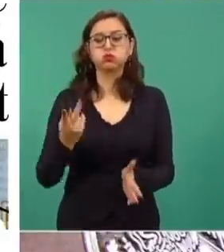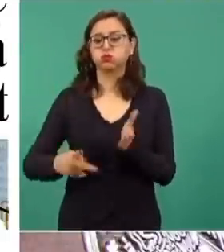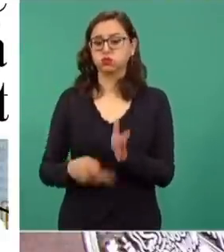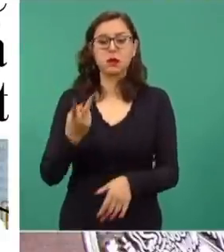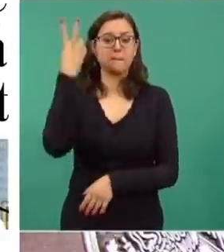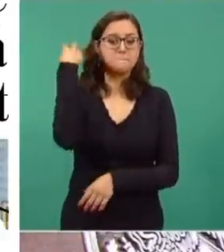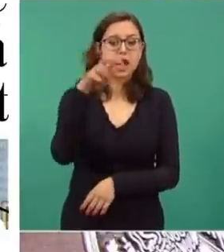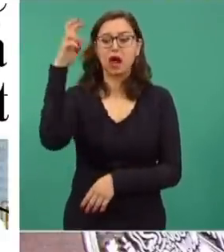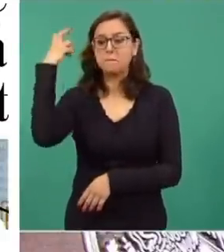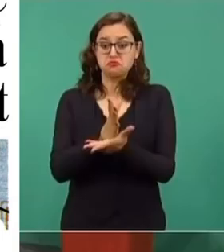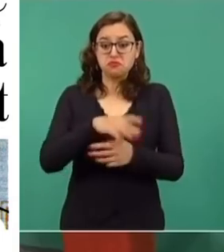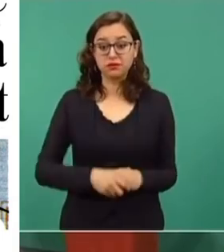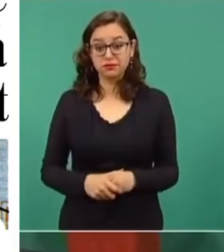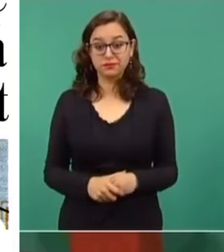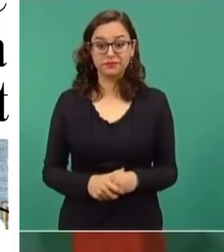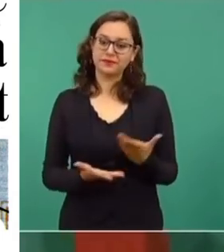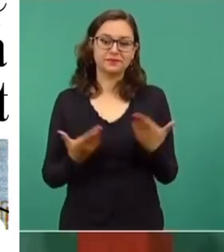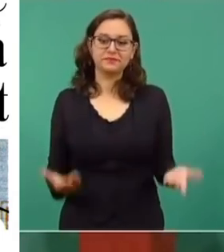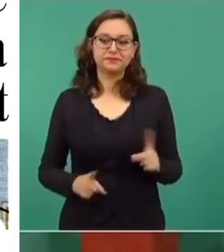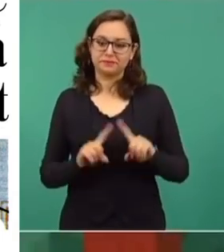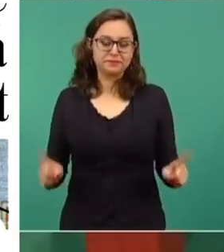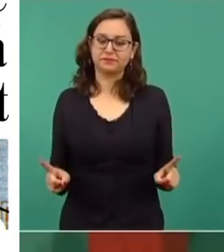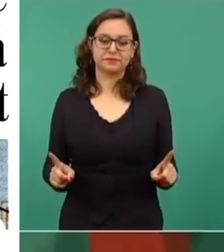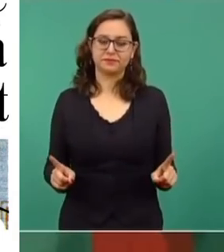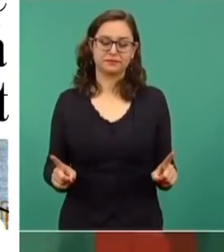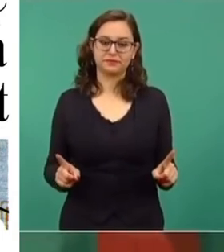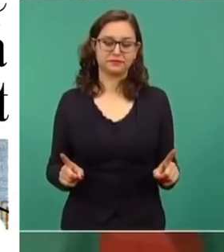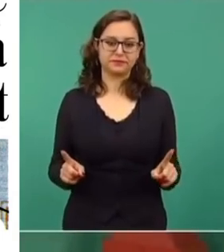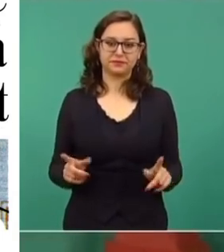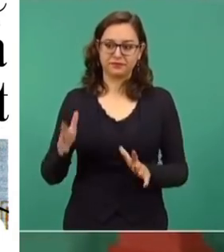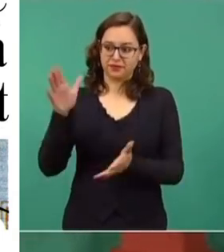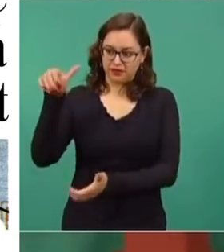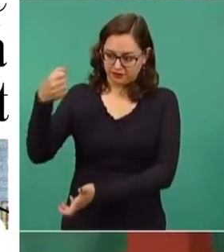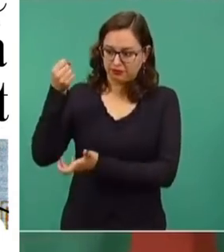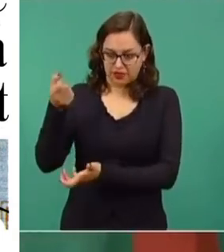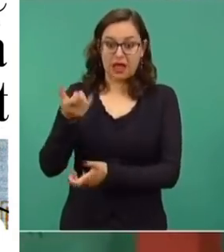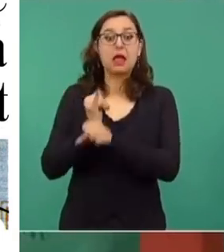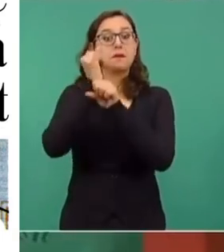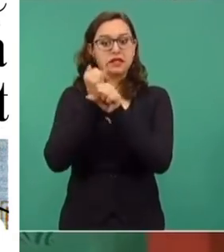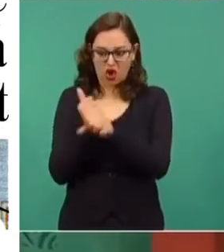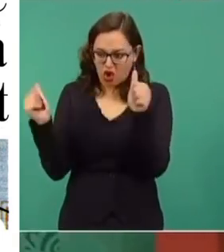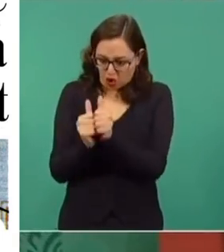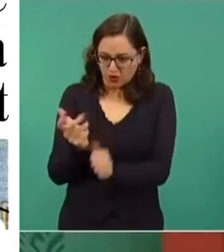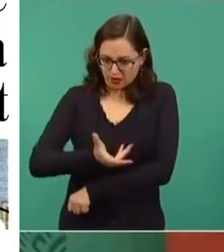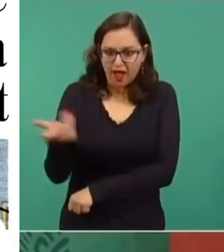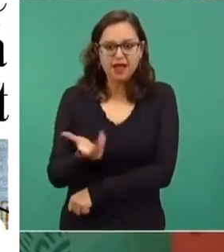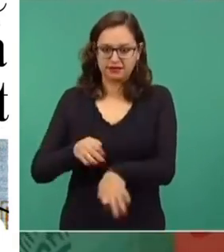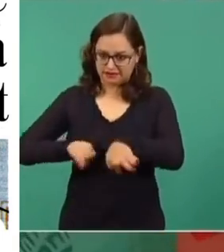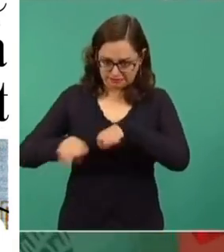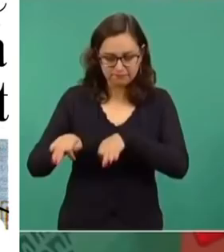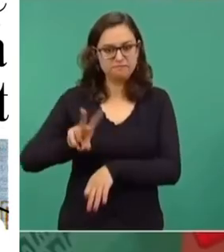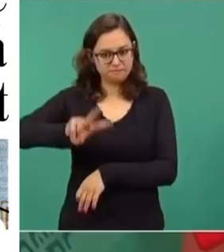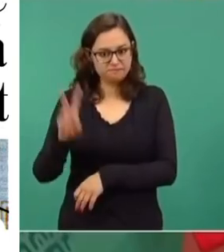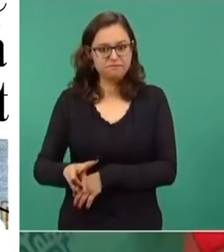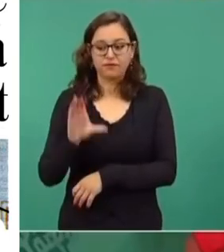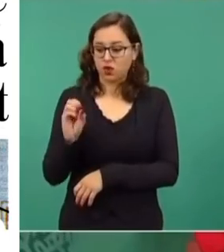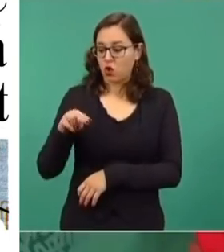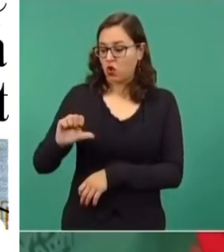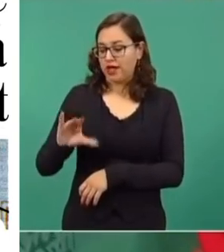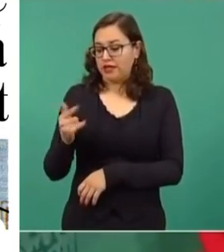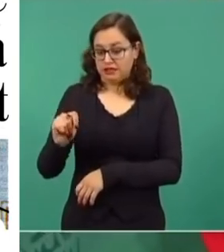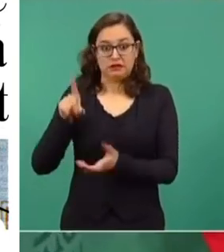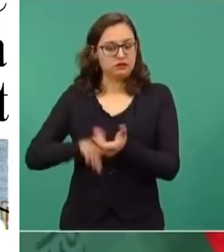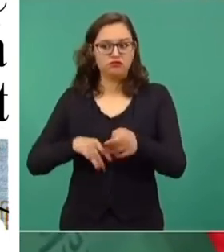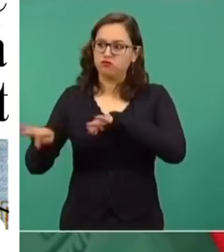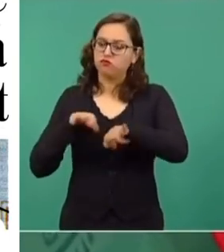viajes al extranjero, viáticos. Ahora no, ahora es investigación aplicada, el CONACYT ha hecho cosas